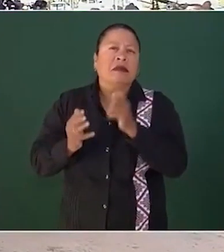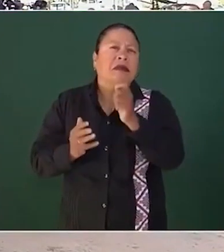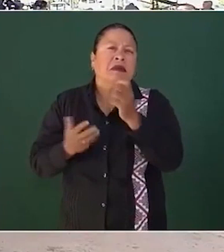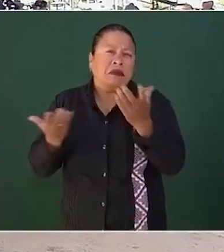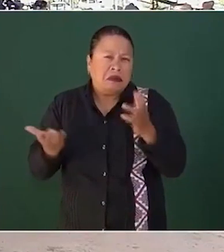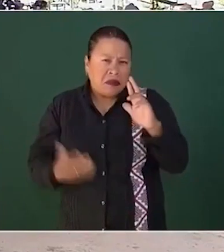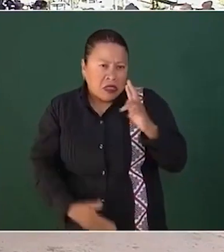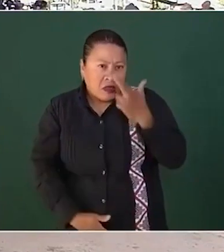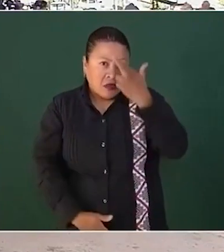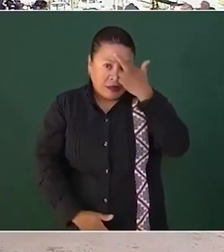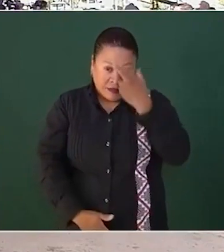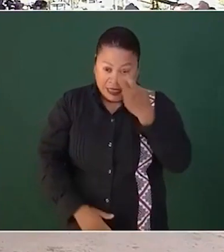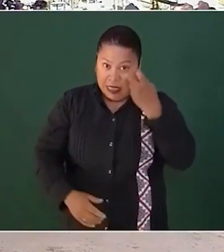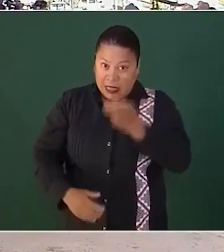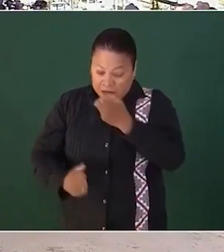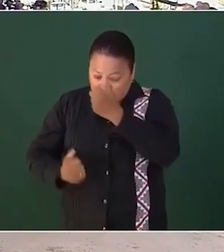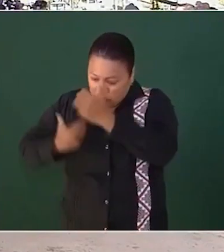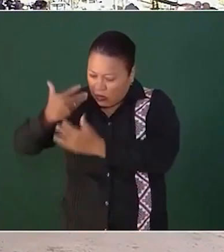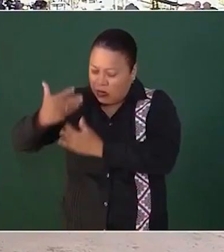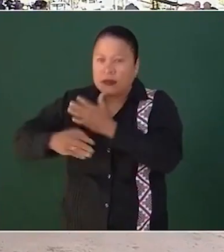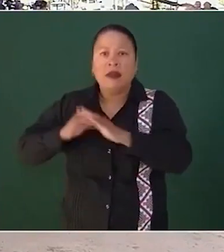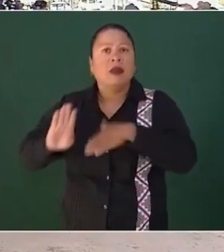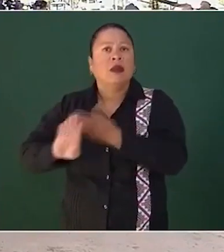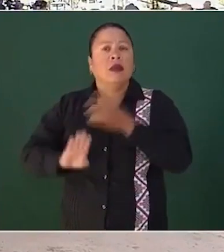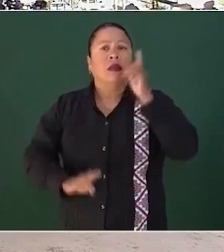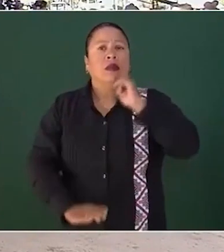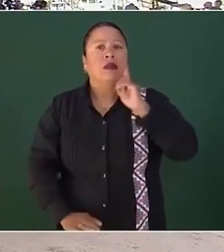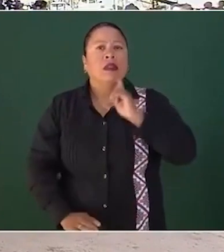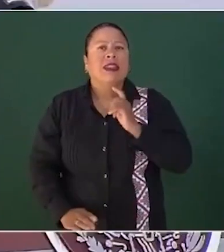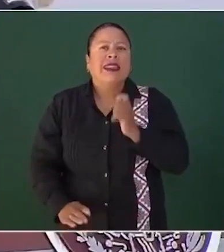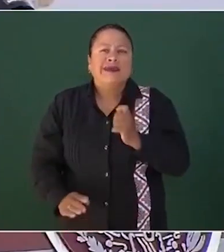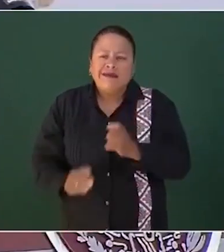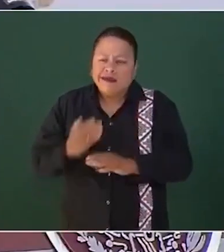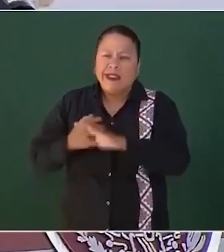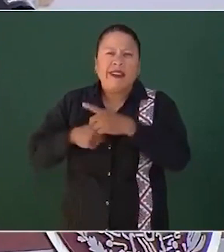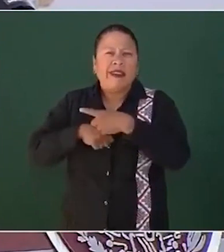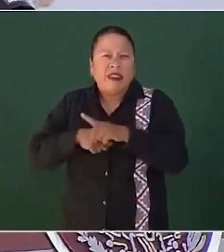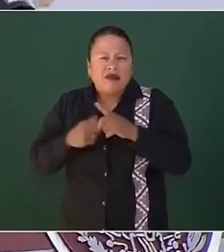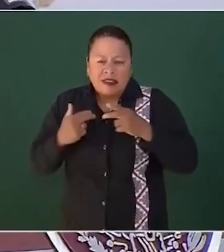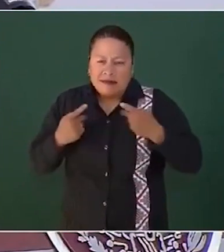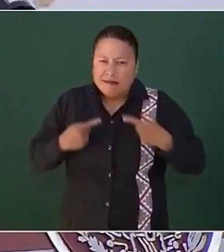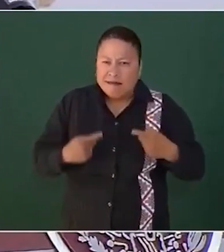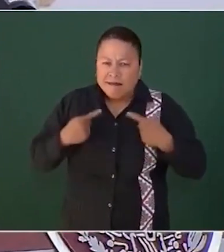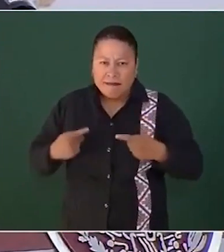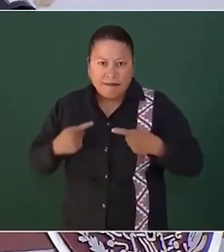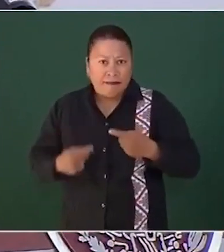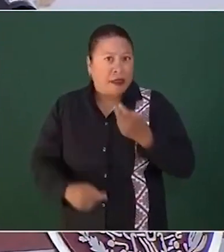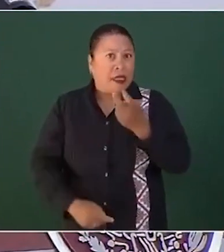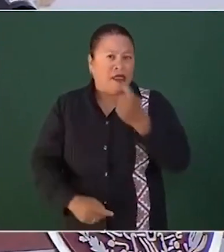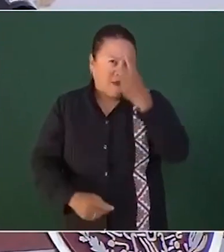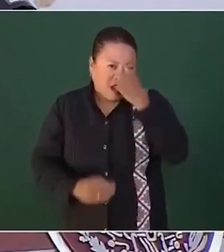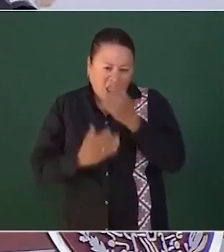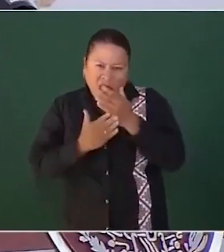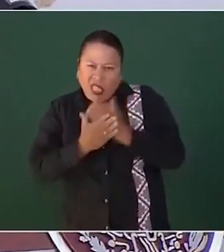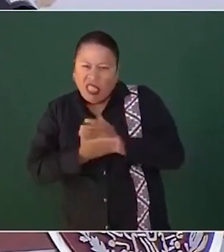comparecencia ante la Comisión de Seguridad Ciudadana, la funcionaria federal fue recriminada por la persistencia de este delito, por parte de la legisladora perradista